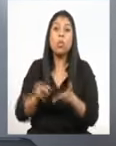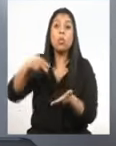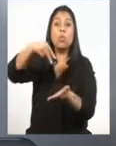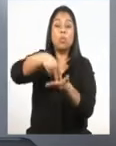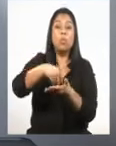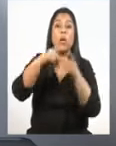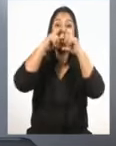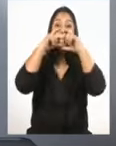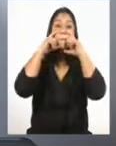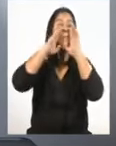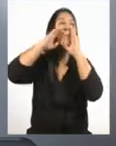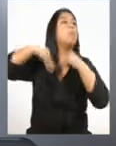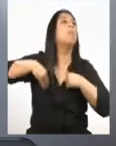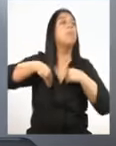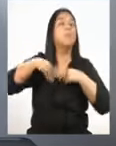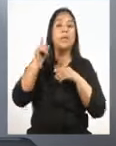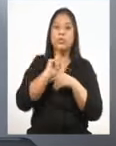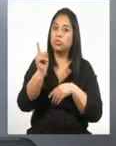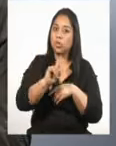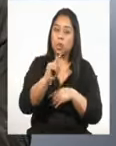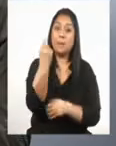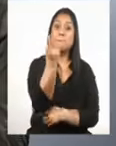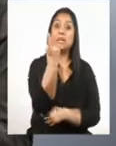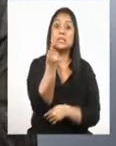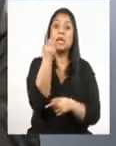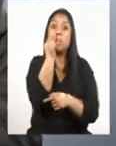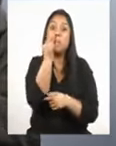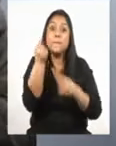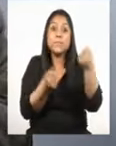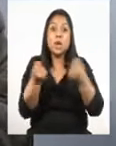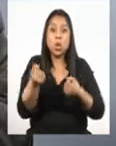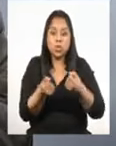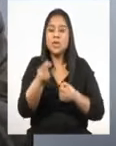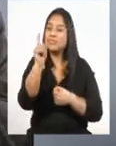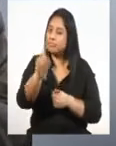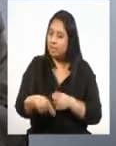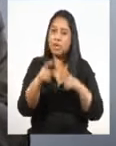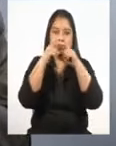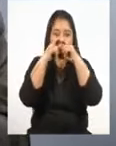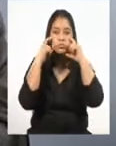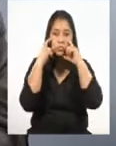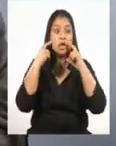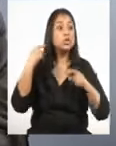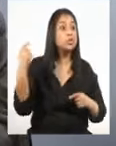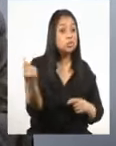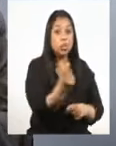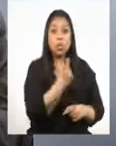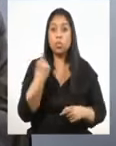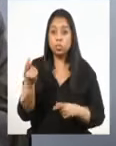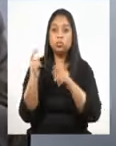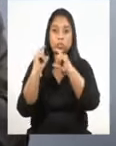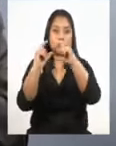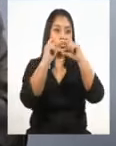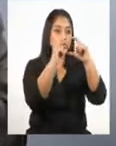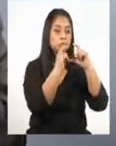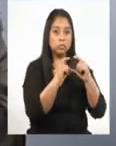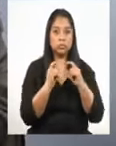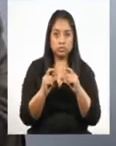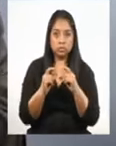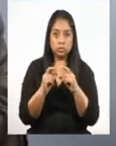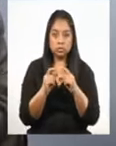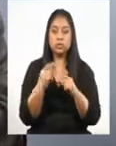bus, principiando por el piloto. Si todos nosotros nos protegemos, si todos nosotros